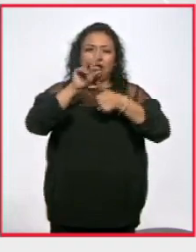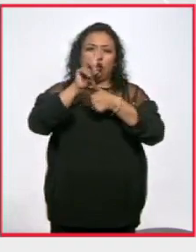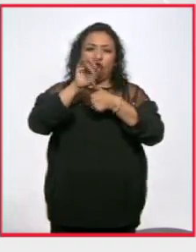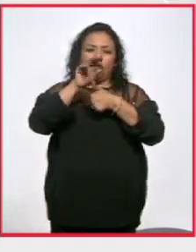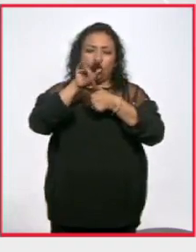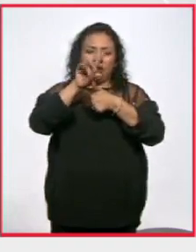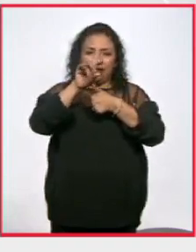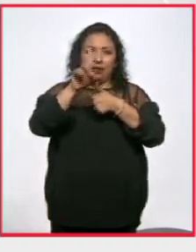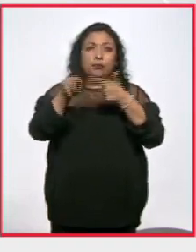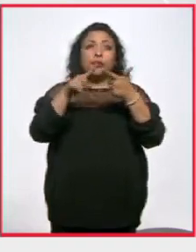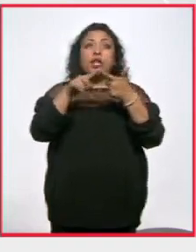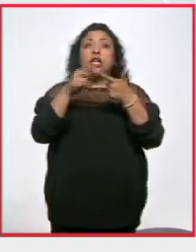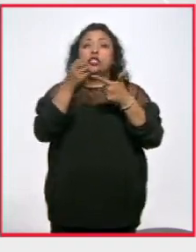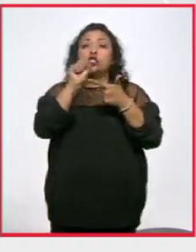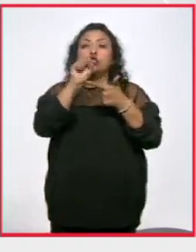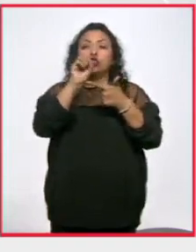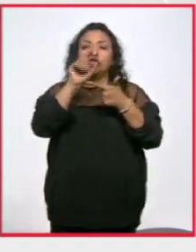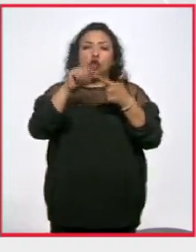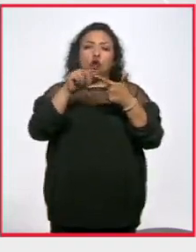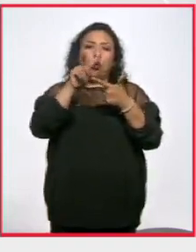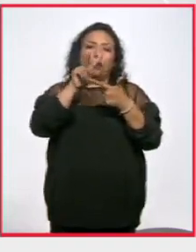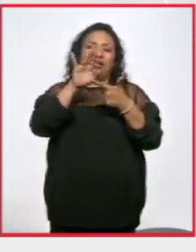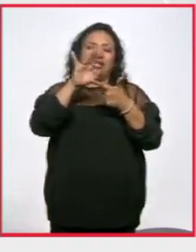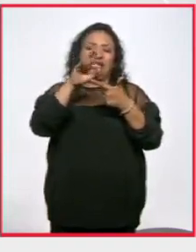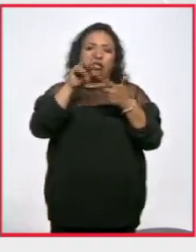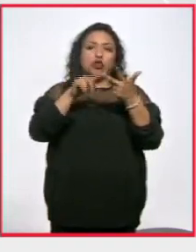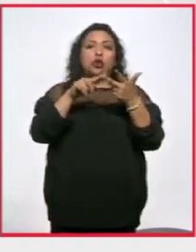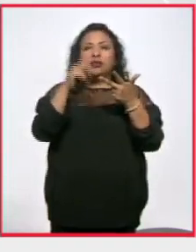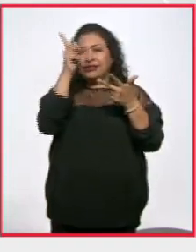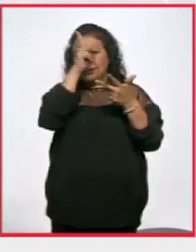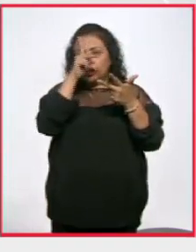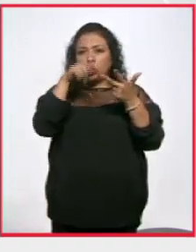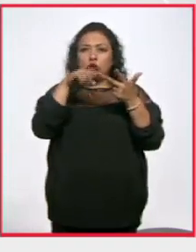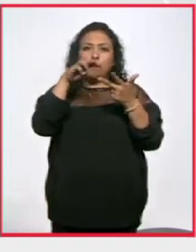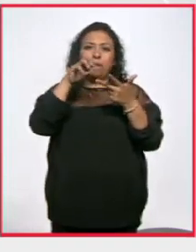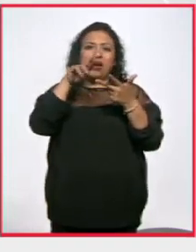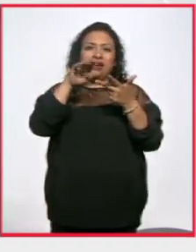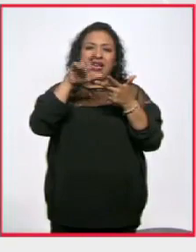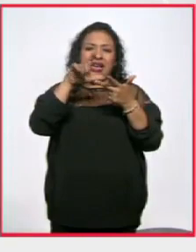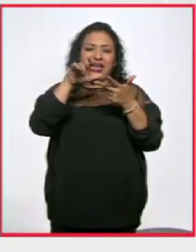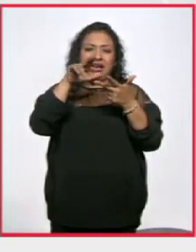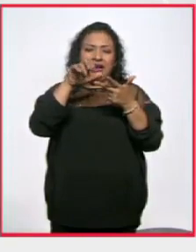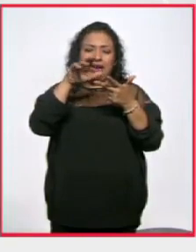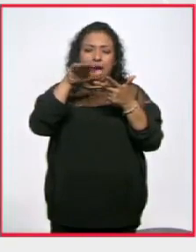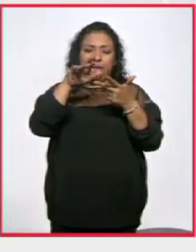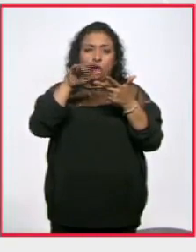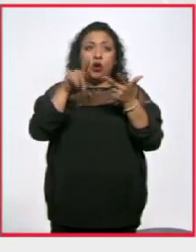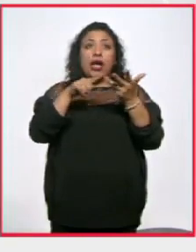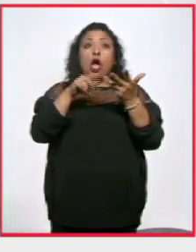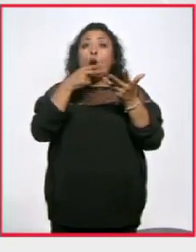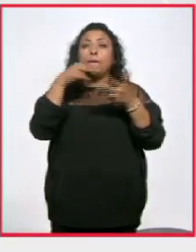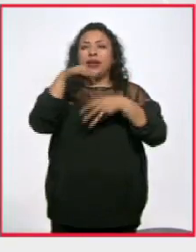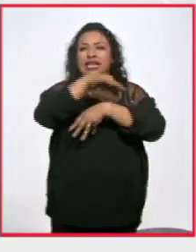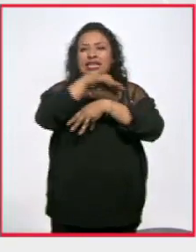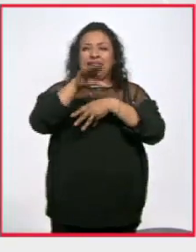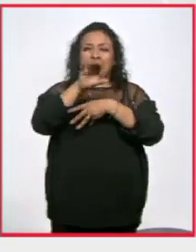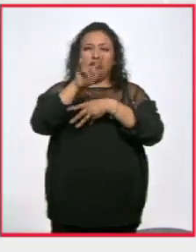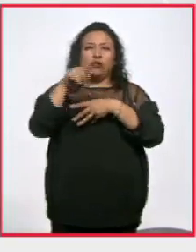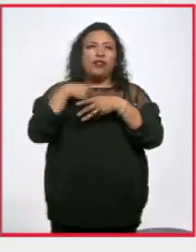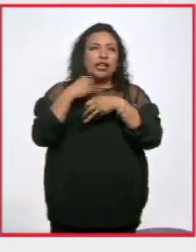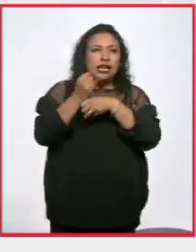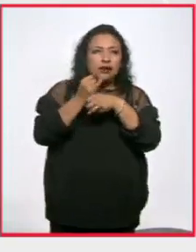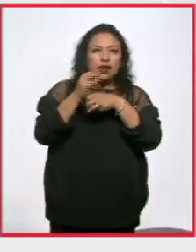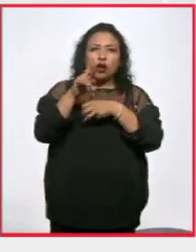Dingwell el sociólogo Vicenzo Ferrari la psicóloga María Elena Medina Mora y Casa el ingeniero civil e